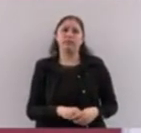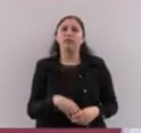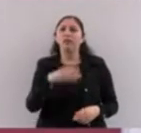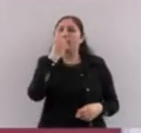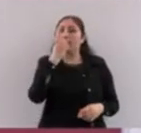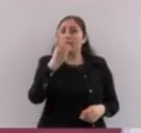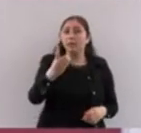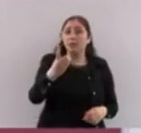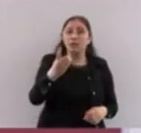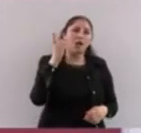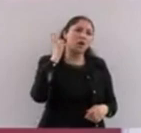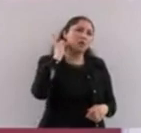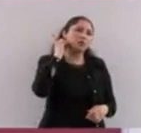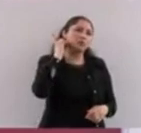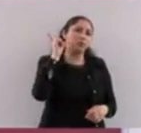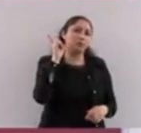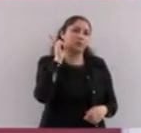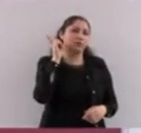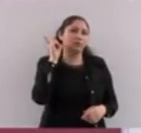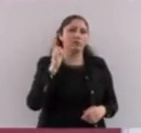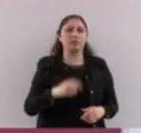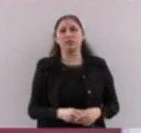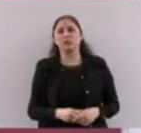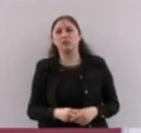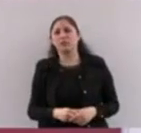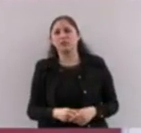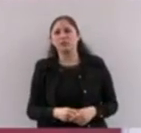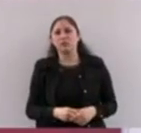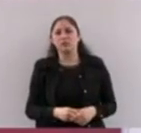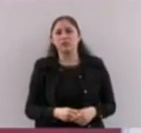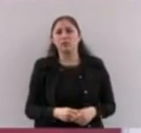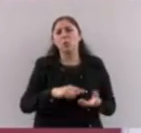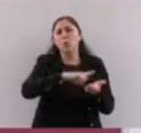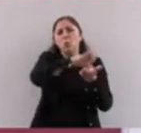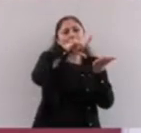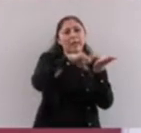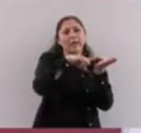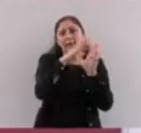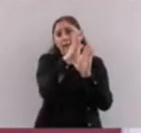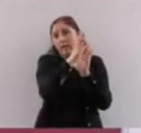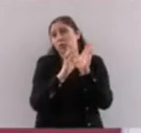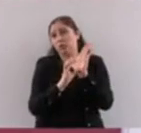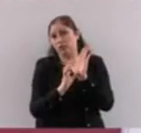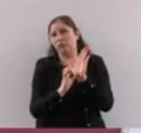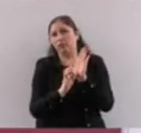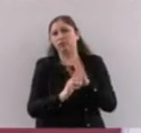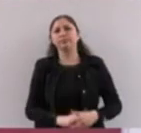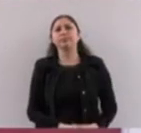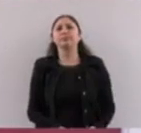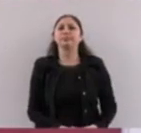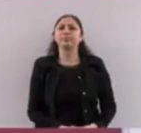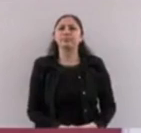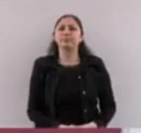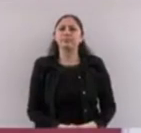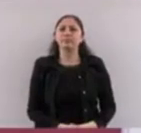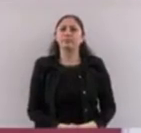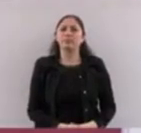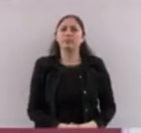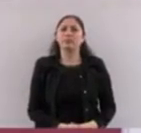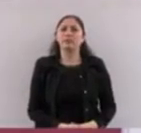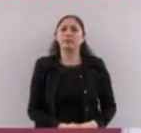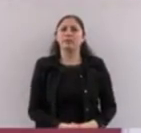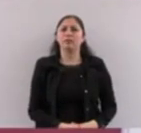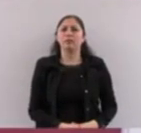diputados, a los legisladores, que aprobaran una reforma a la Constitución. Y se